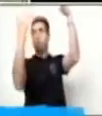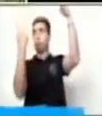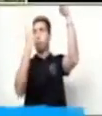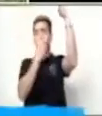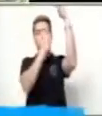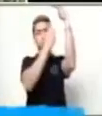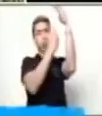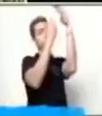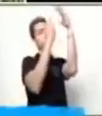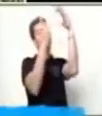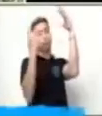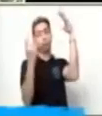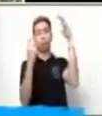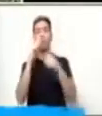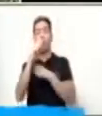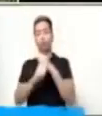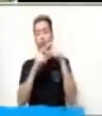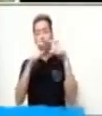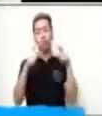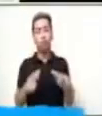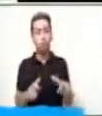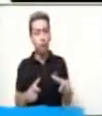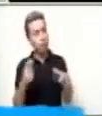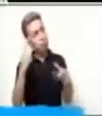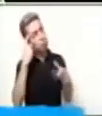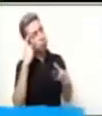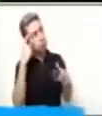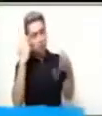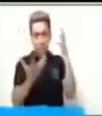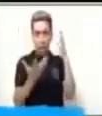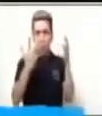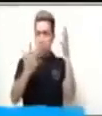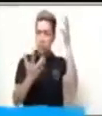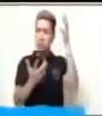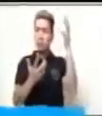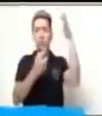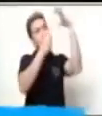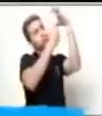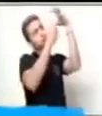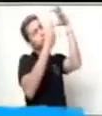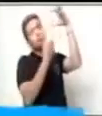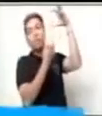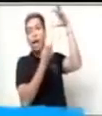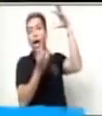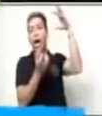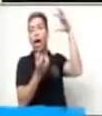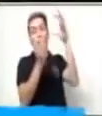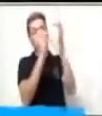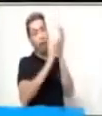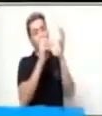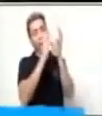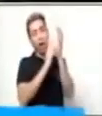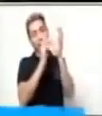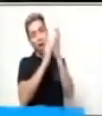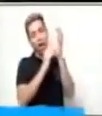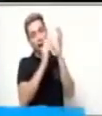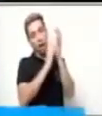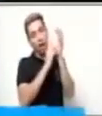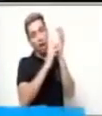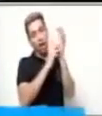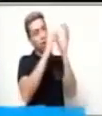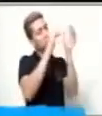Podríamos creer que son naranjas. Luego, al otro lado hay algunos